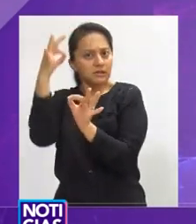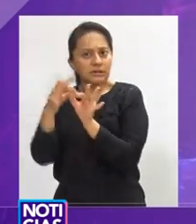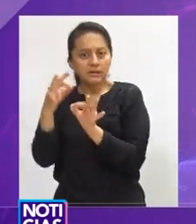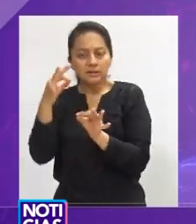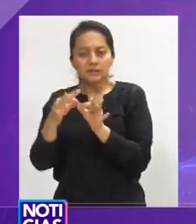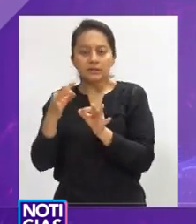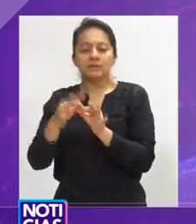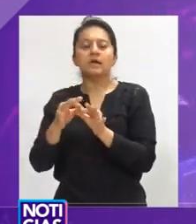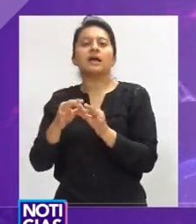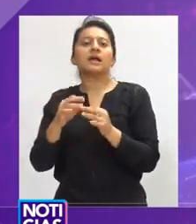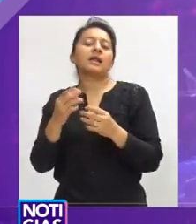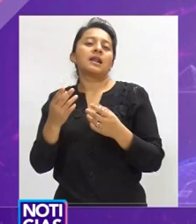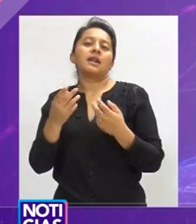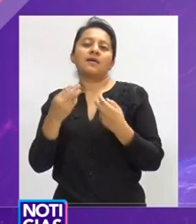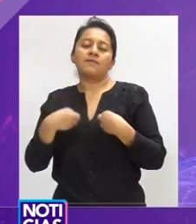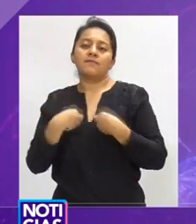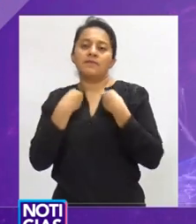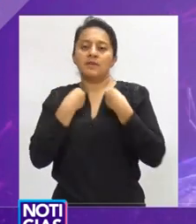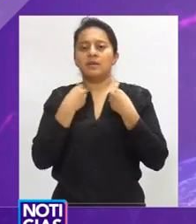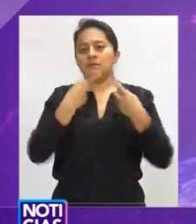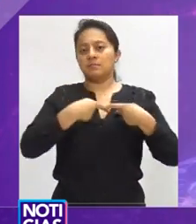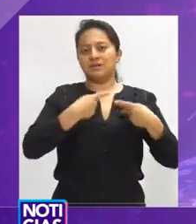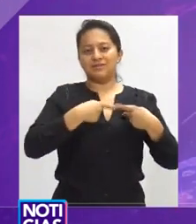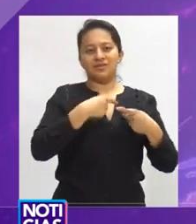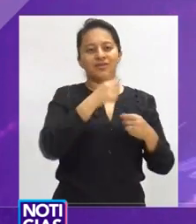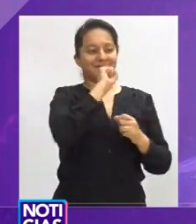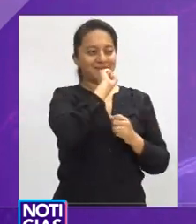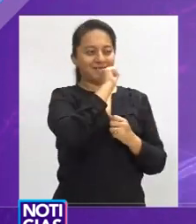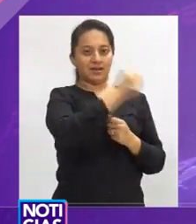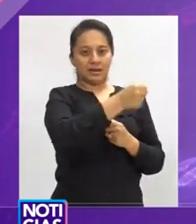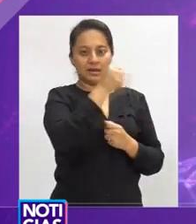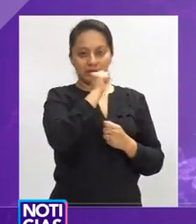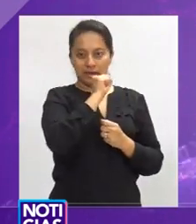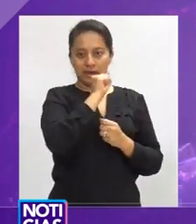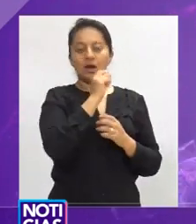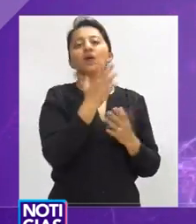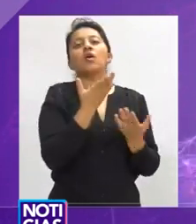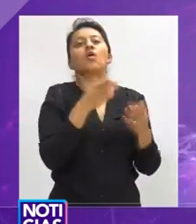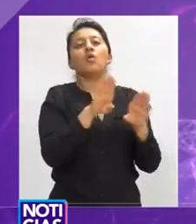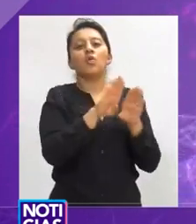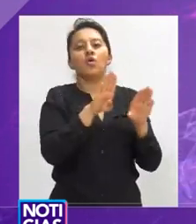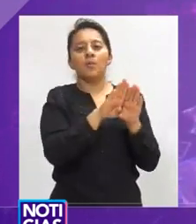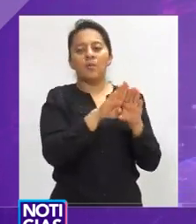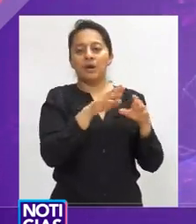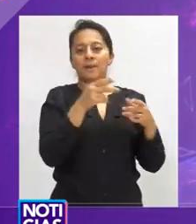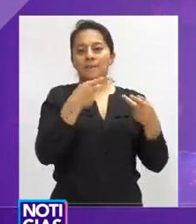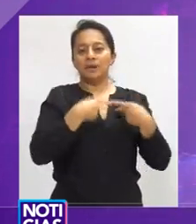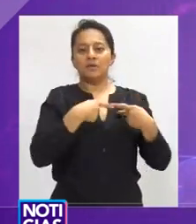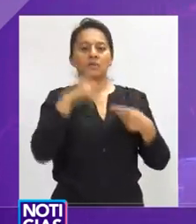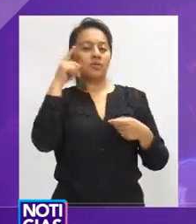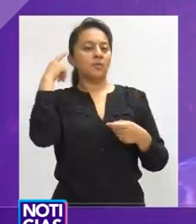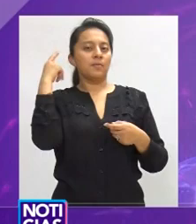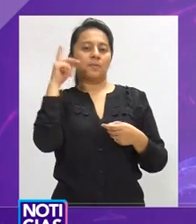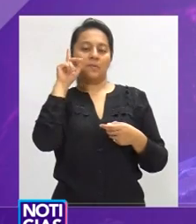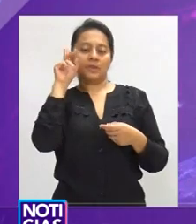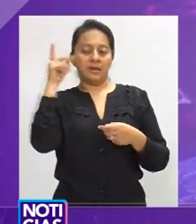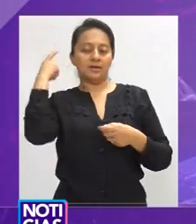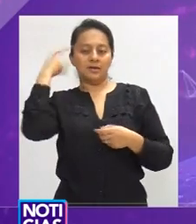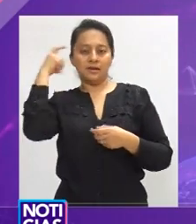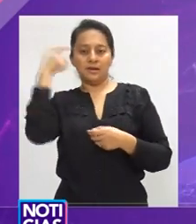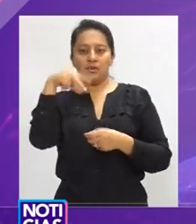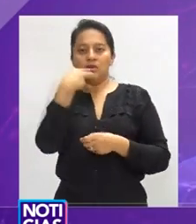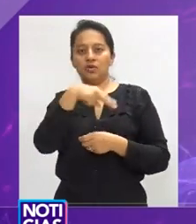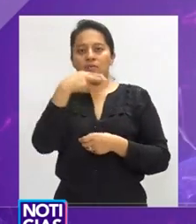a garantizar la vida de las periodistas y defensoras de los derechos humanos, como es el caso de la activista queretana Aleida Quintana y